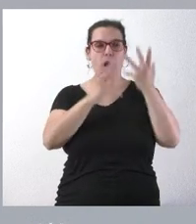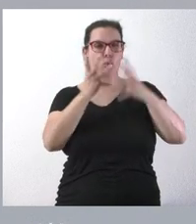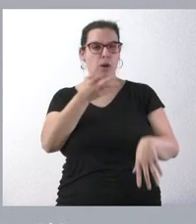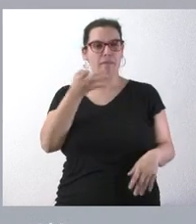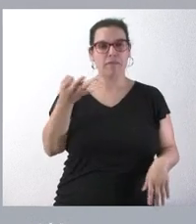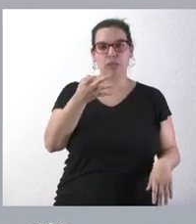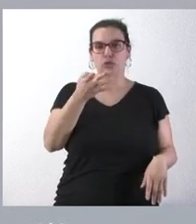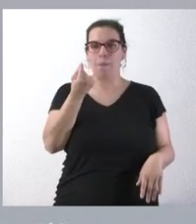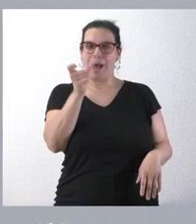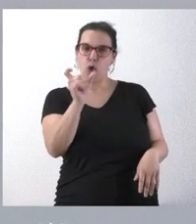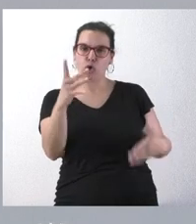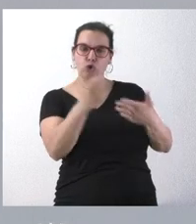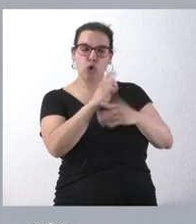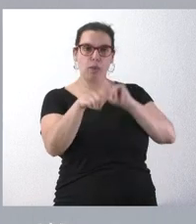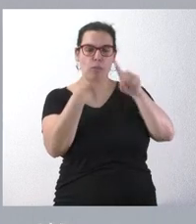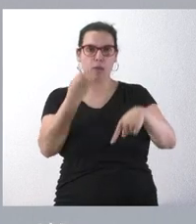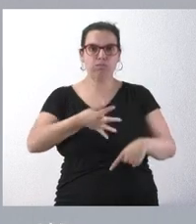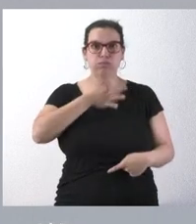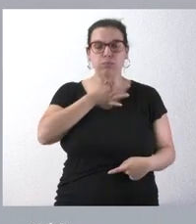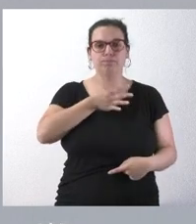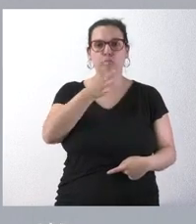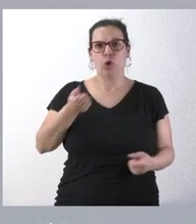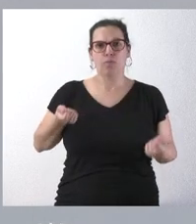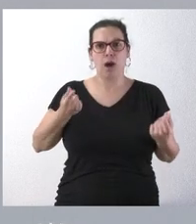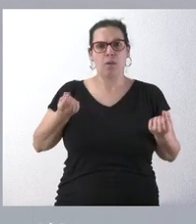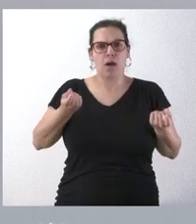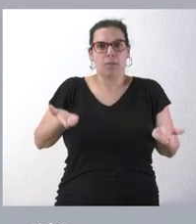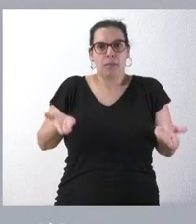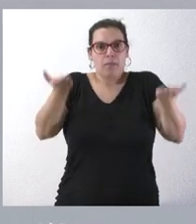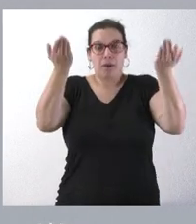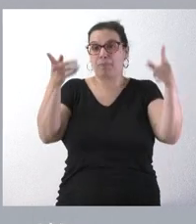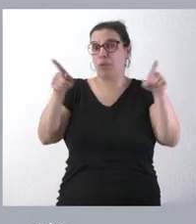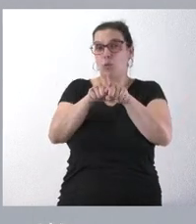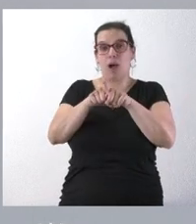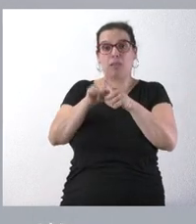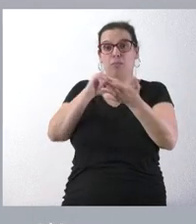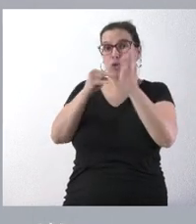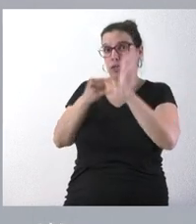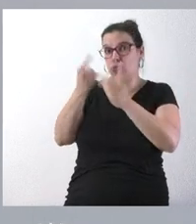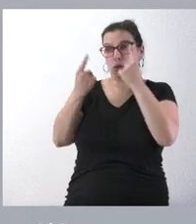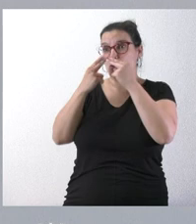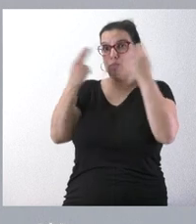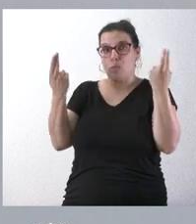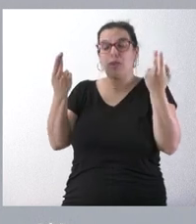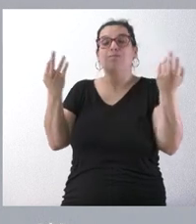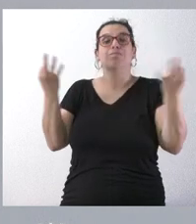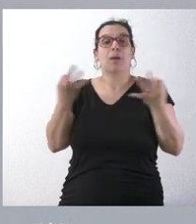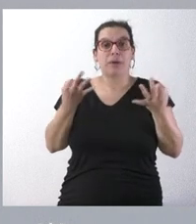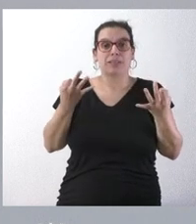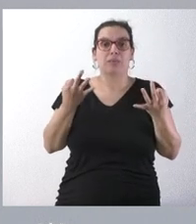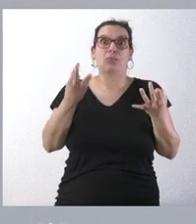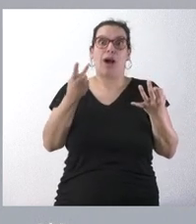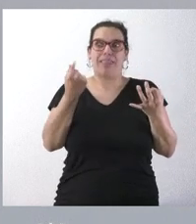valorados hayan visto incrementar su precio, su coste, igual que ha ocurrido también con muchos proyectos de carácter público. ¿Qué es lo que ocurre? Que requiere más